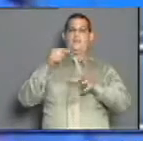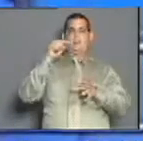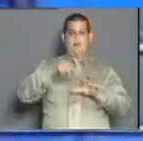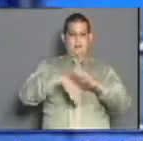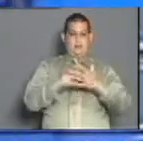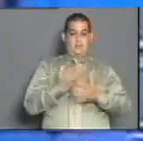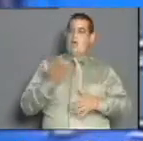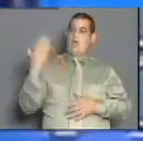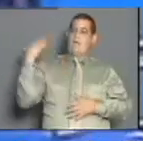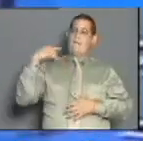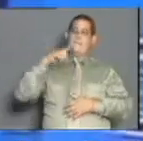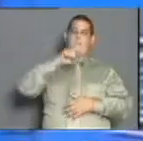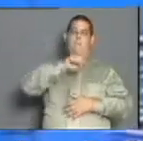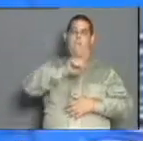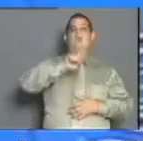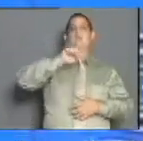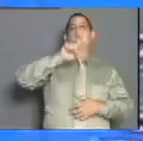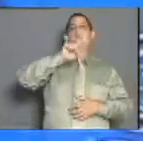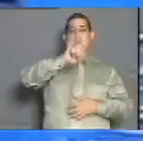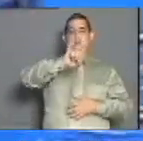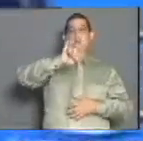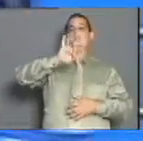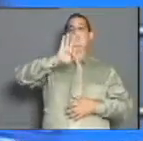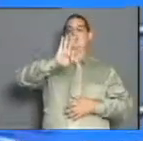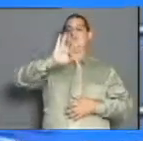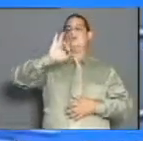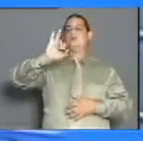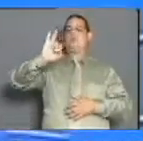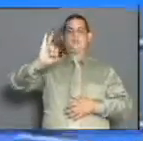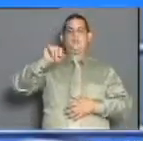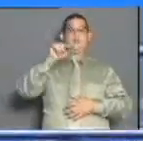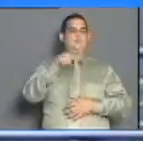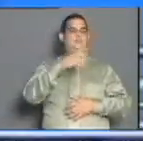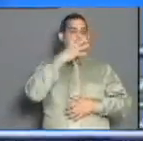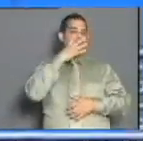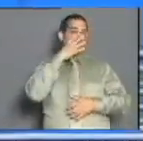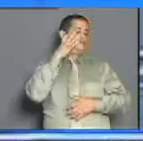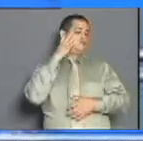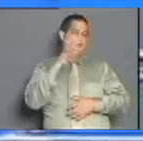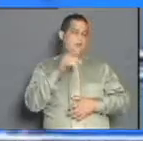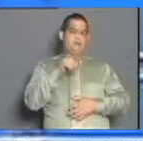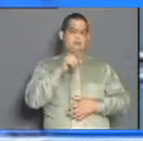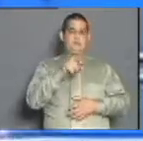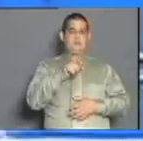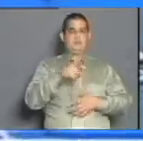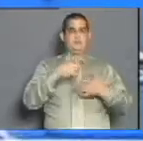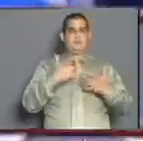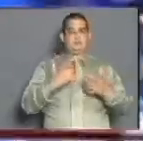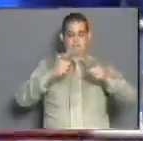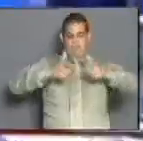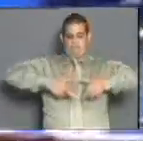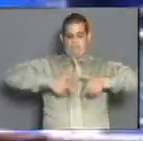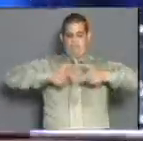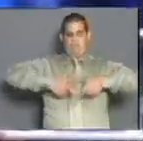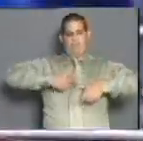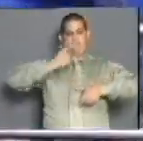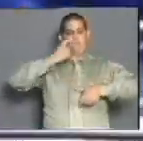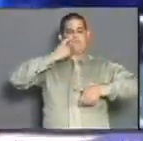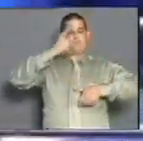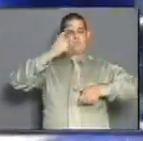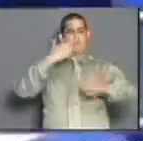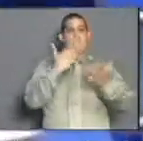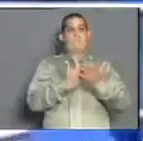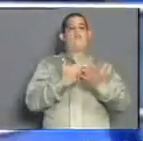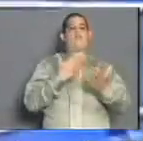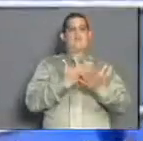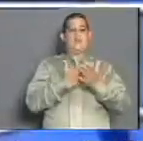1987, los representantes nororientales fueron piezas claves para el sitial de honor conseguido por el continente americano, demostrando la